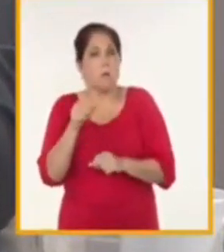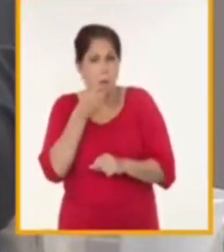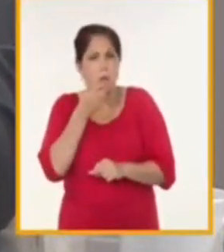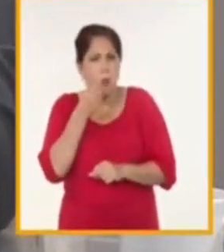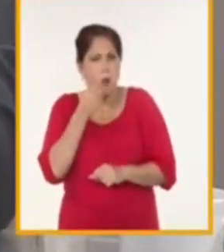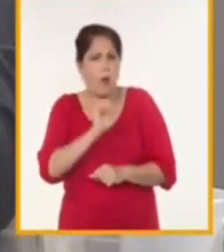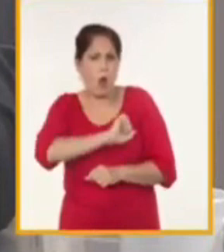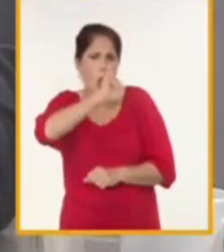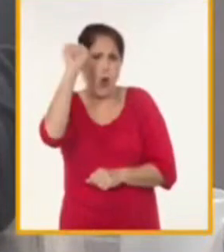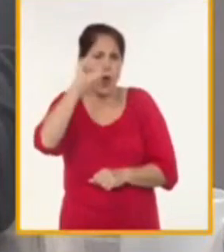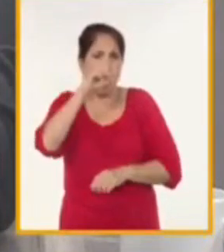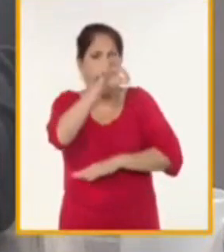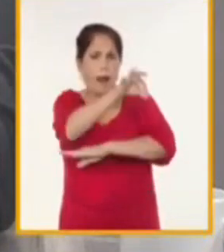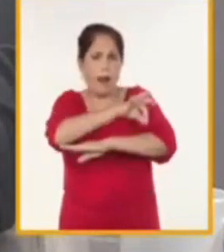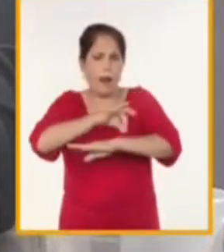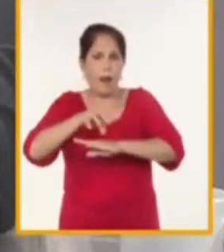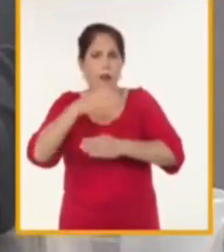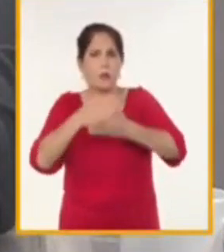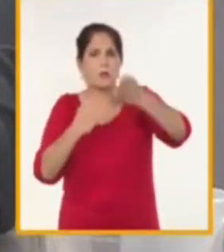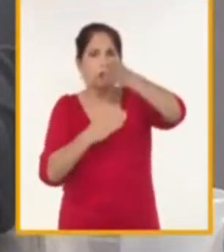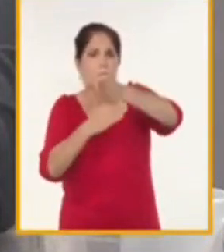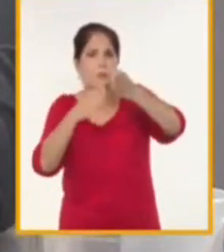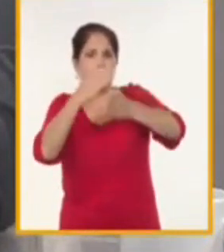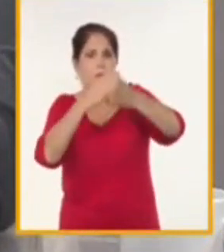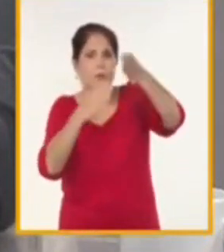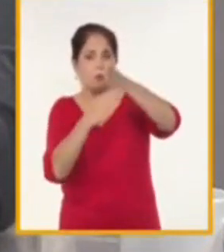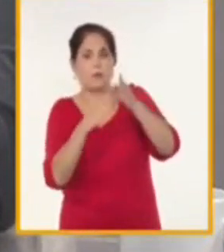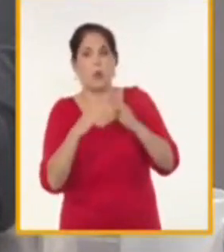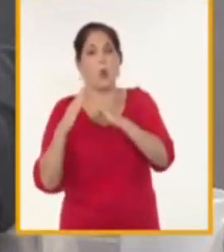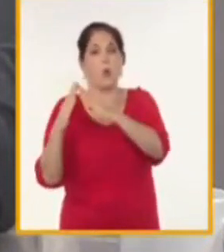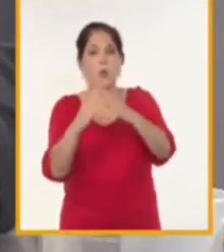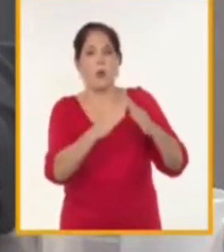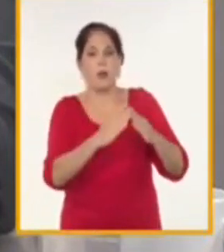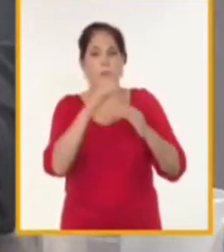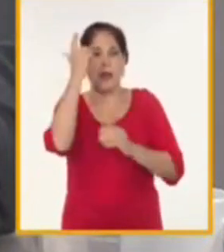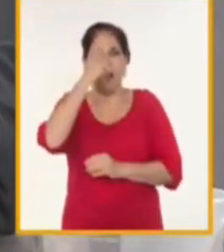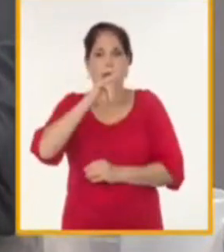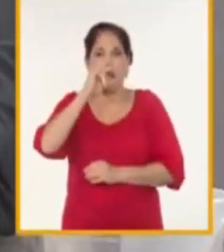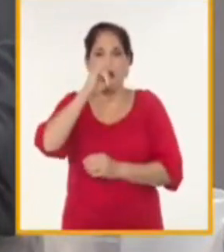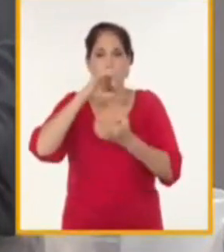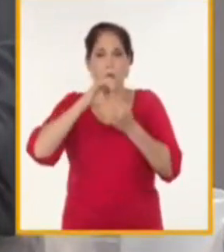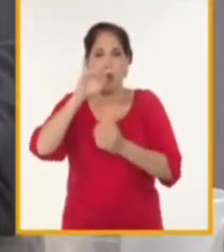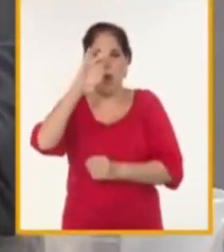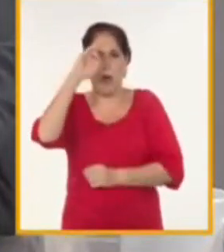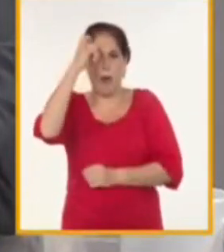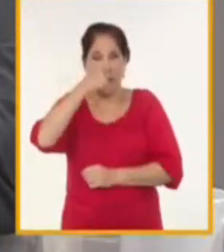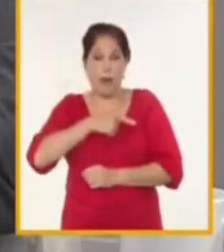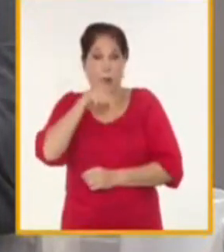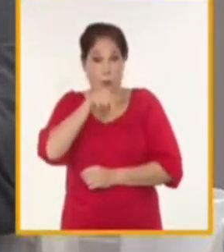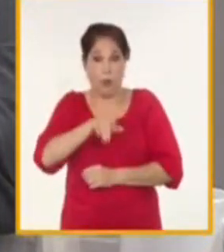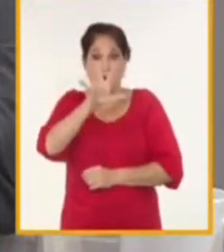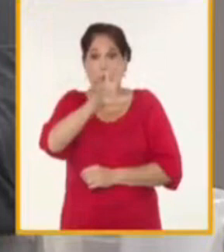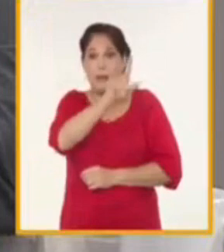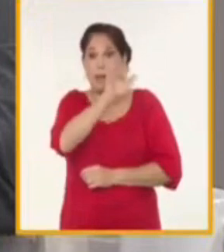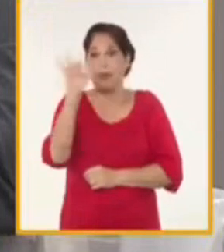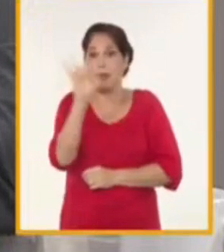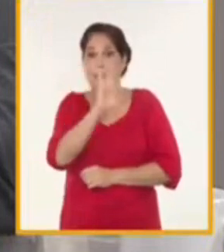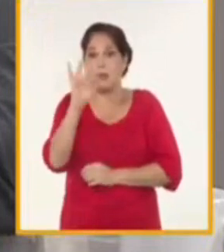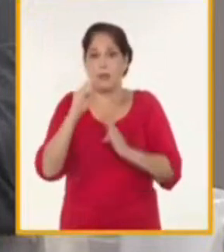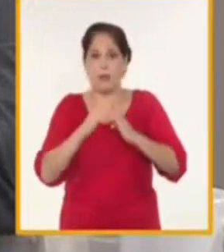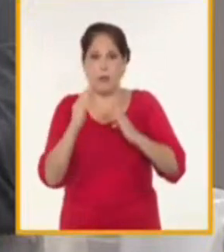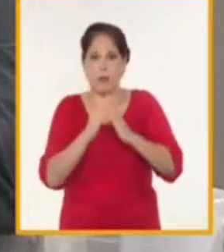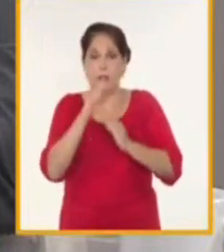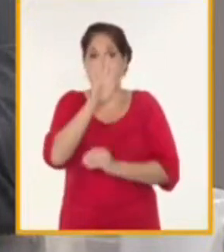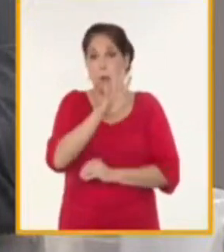lograr desde el proyecto Mariel como esa comunidad Caguayrán que hoy ya tiene 577 viviendas de ellas